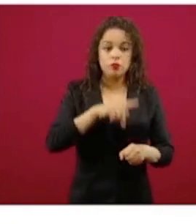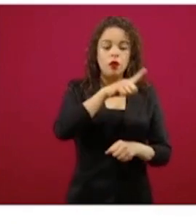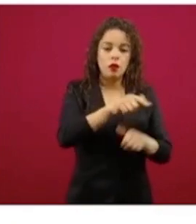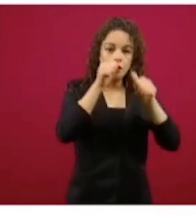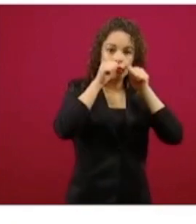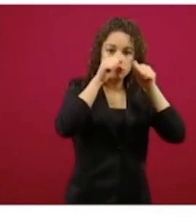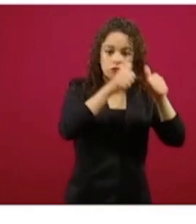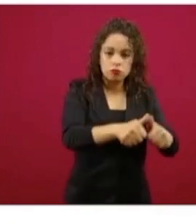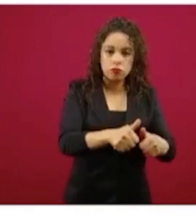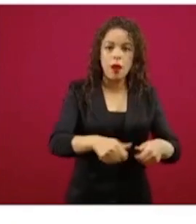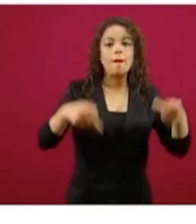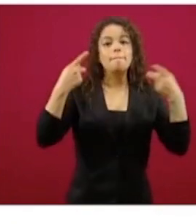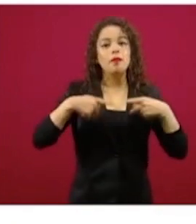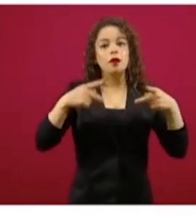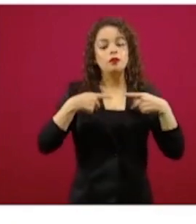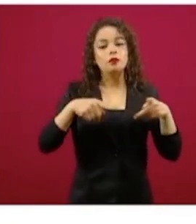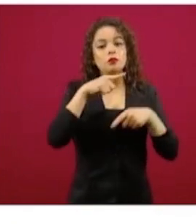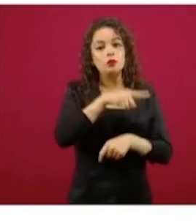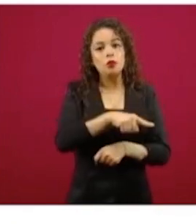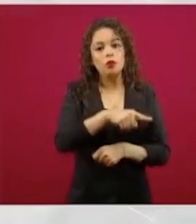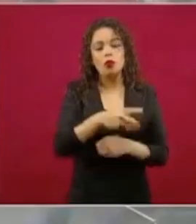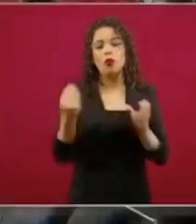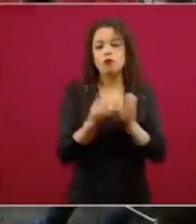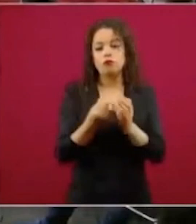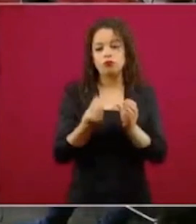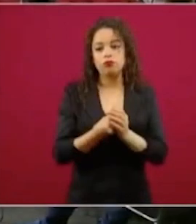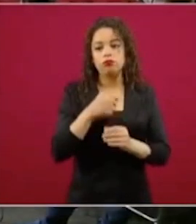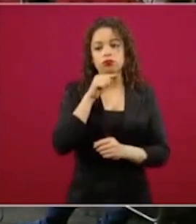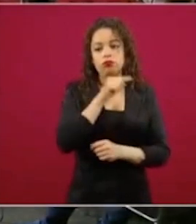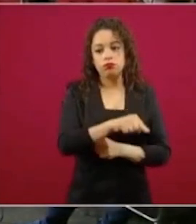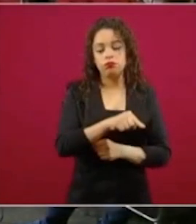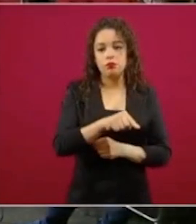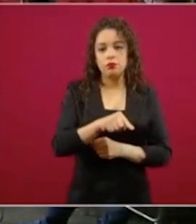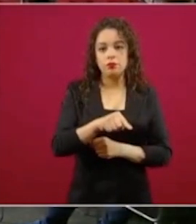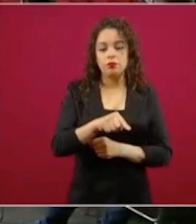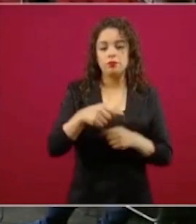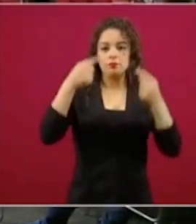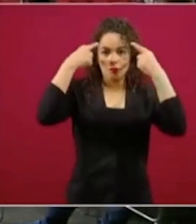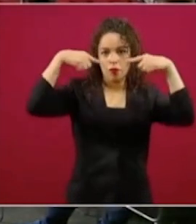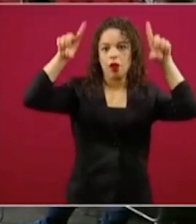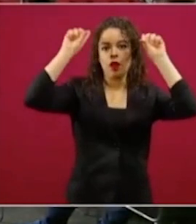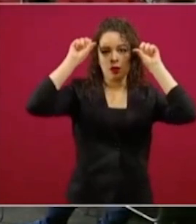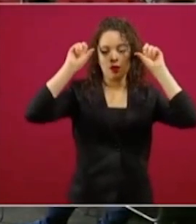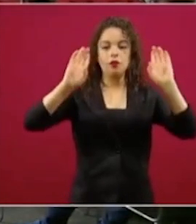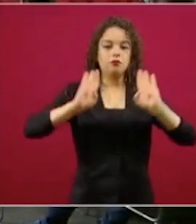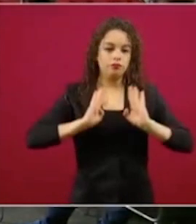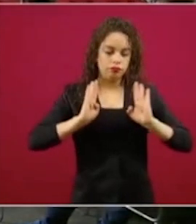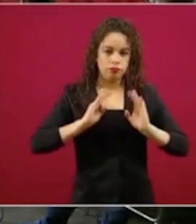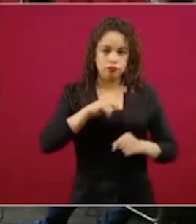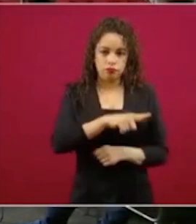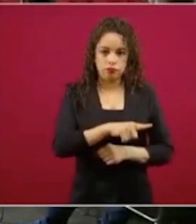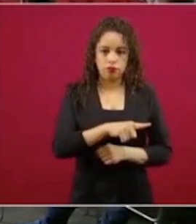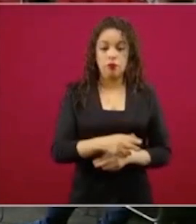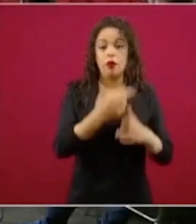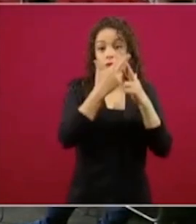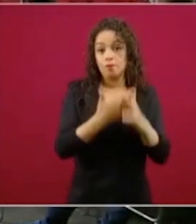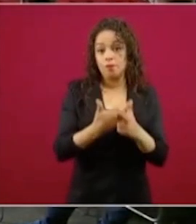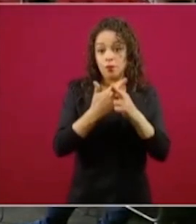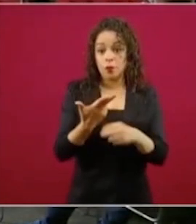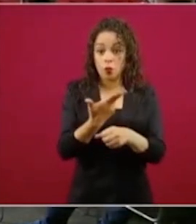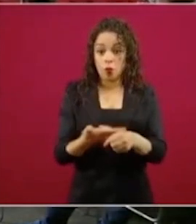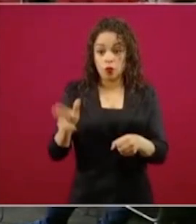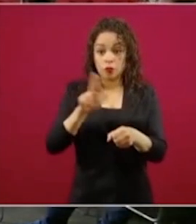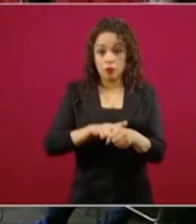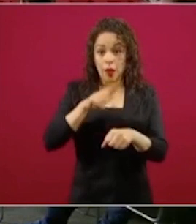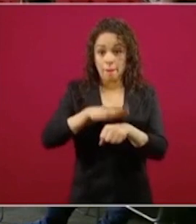personal de Marina, para que de esa manera el hospital de ellos, que tiene más capacidad, se pueda dedicar al